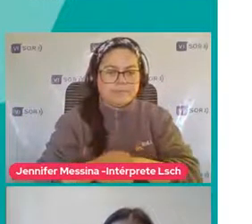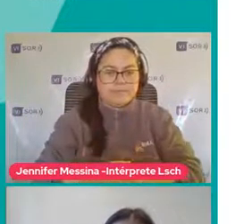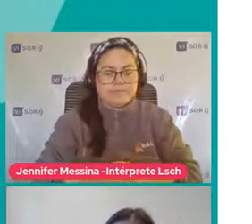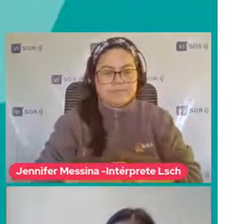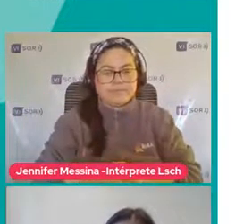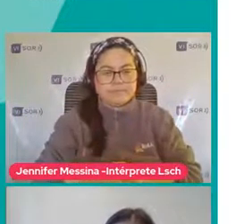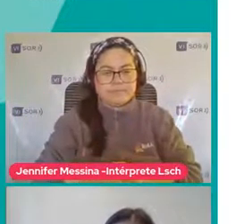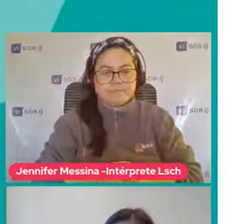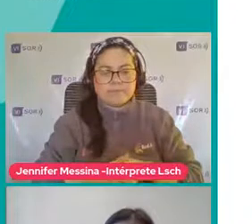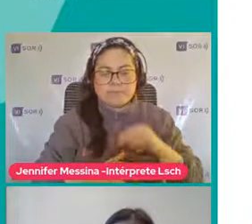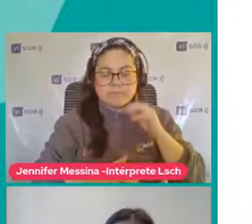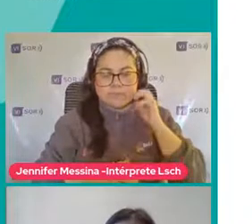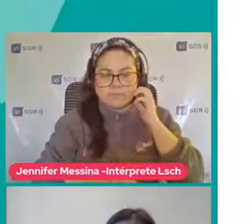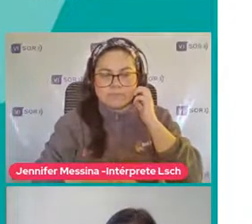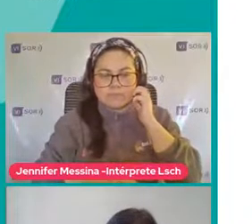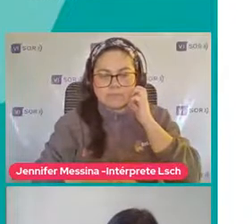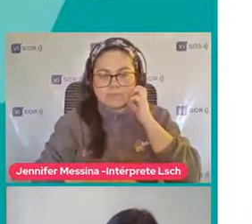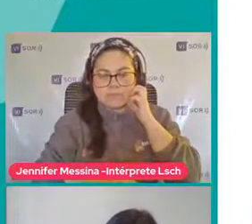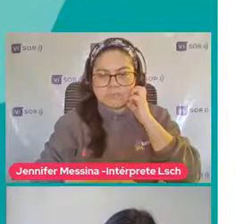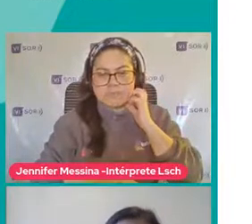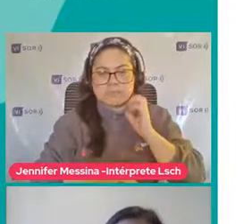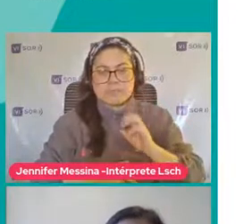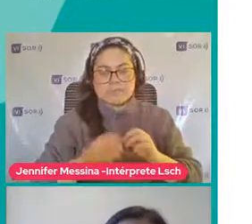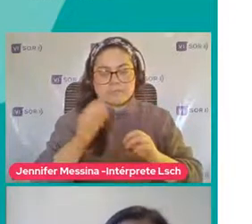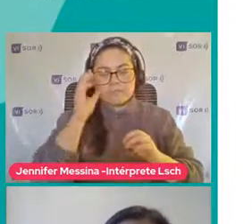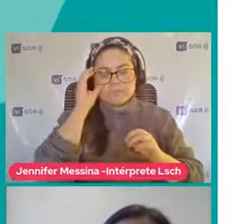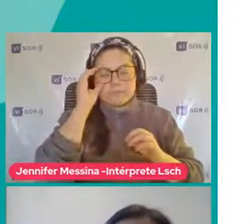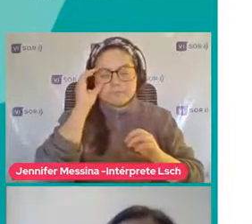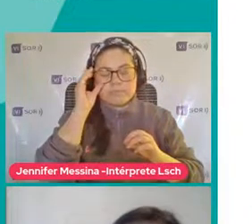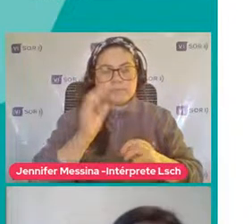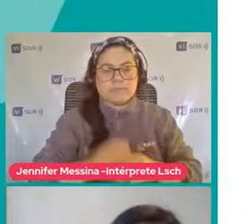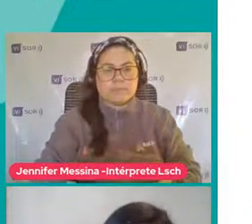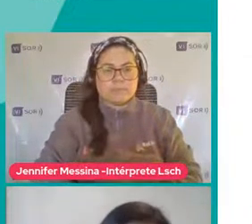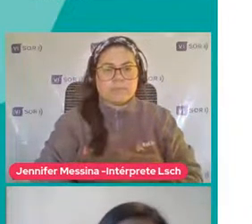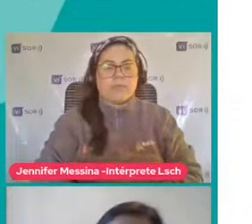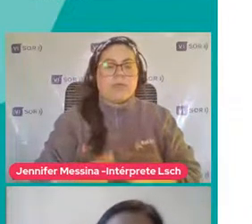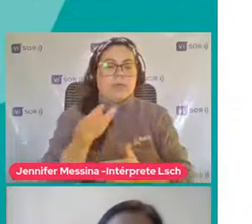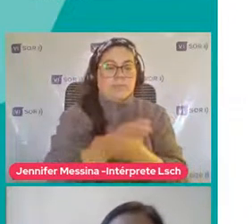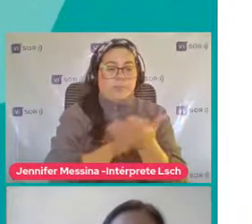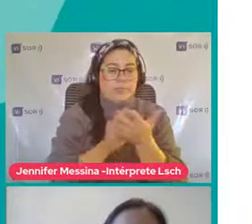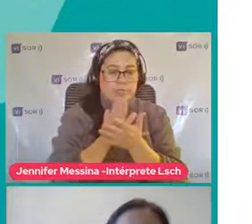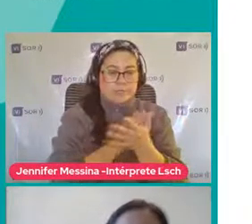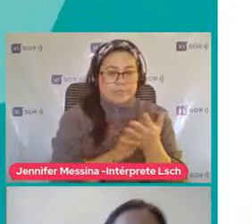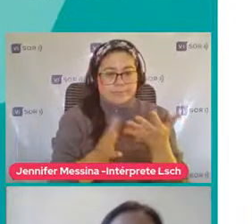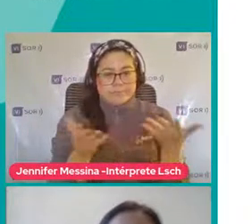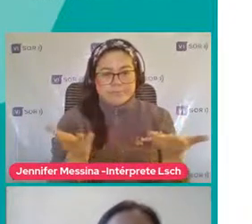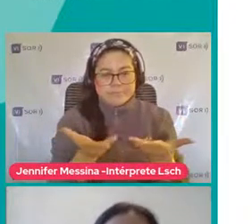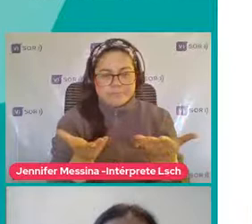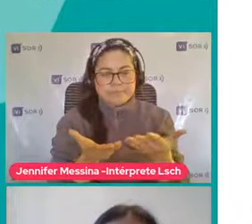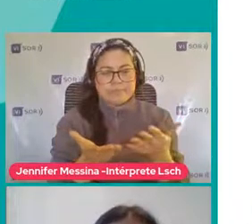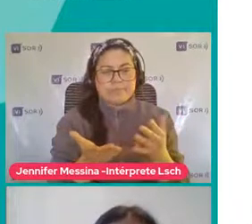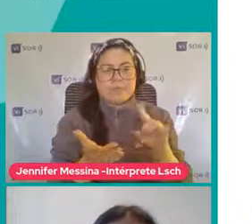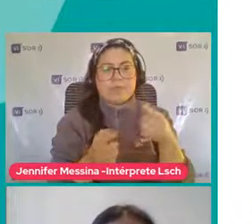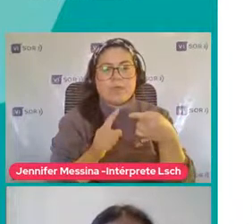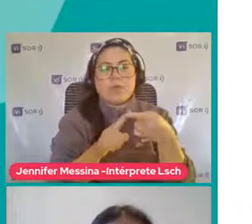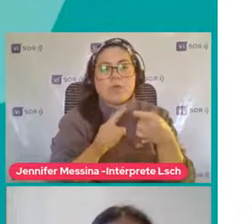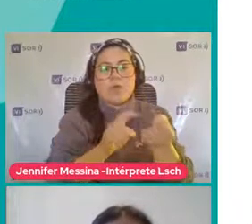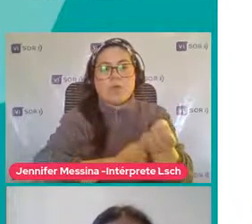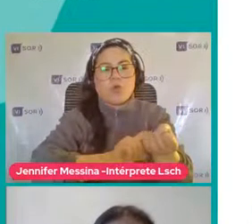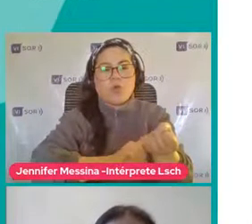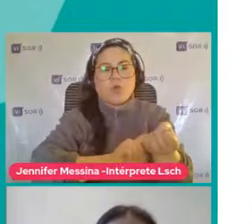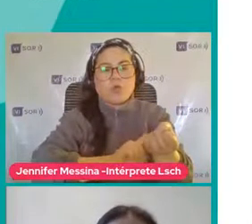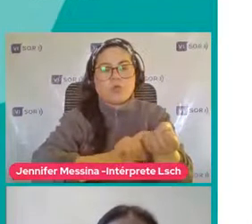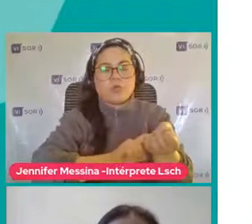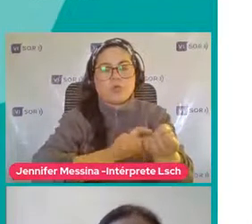Ciertos Ciertos ratos En el mes Y así ¿Ya? Por ejemplo ¿Cuál les podría ser Alguna conducta Que indica Que el